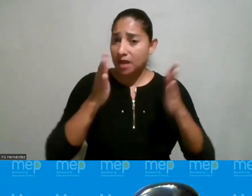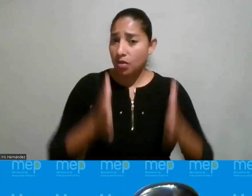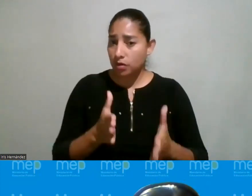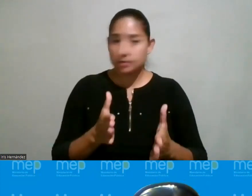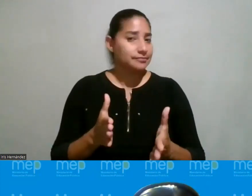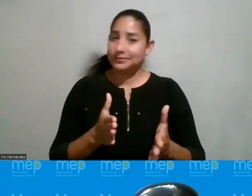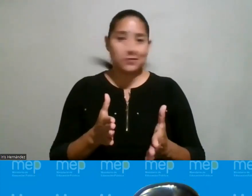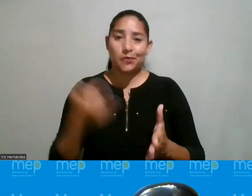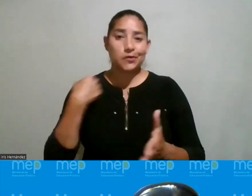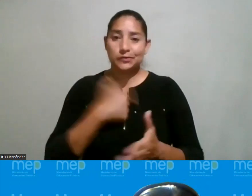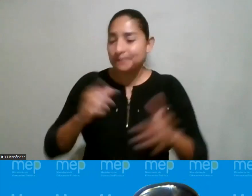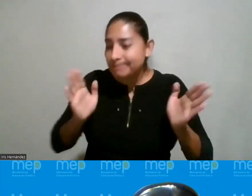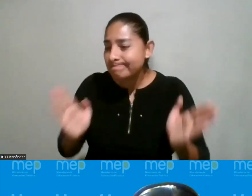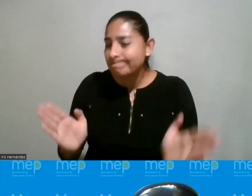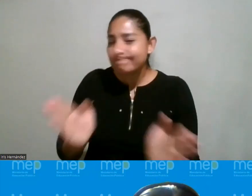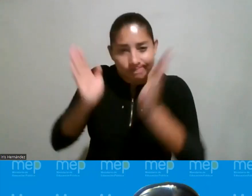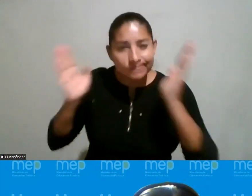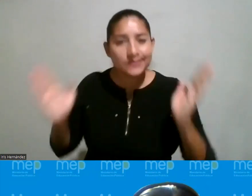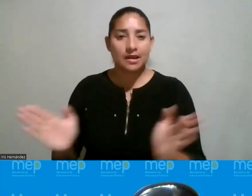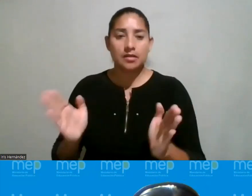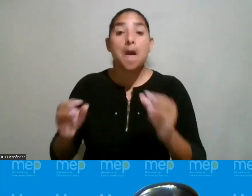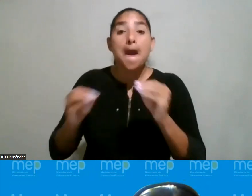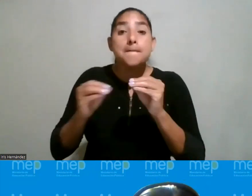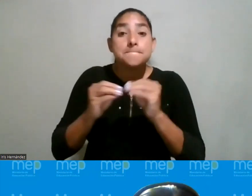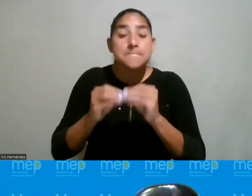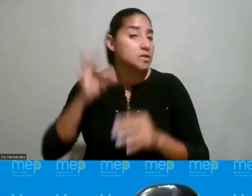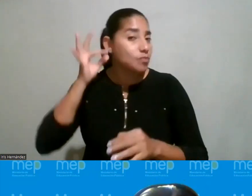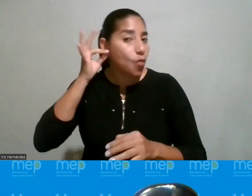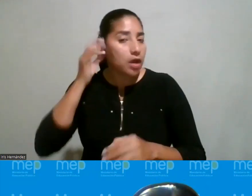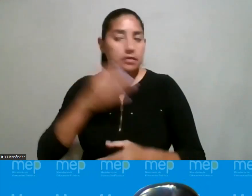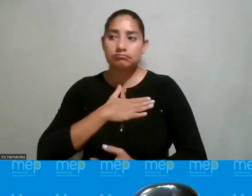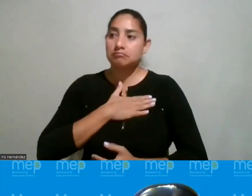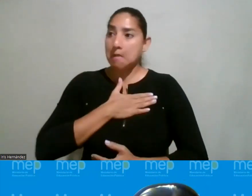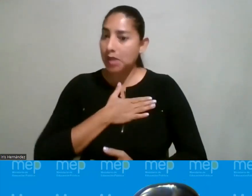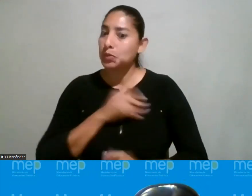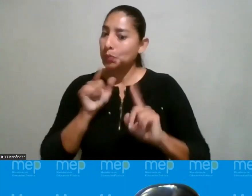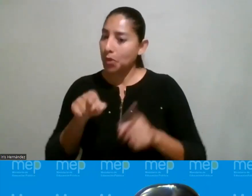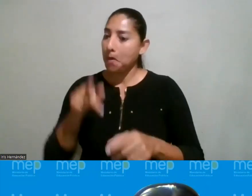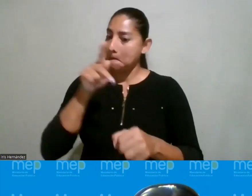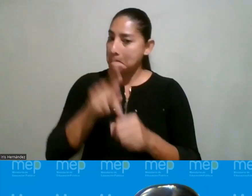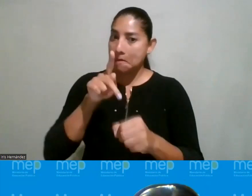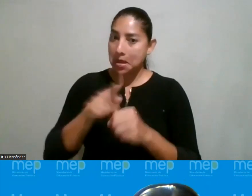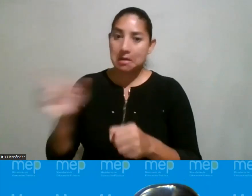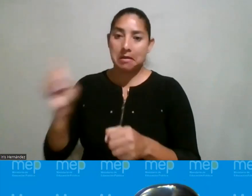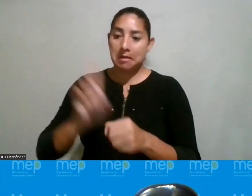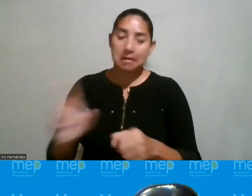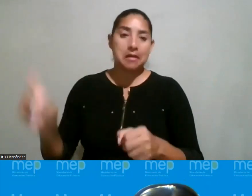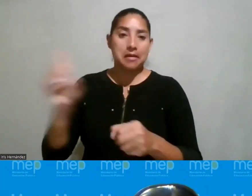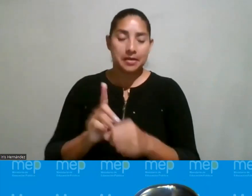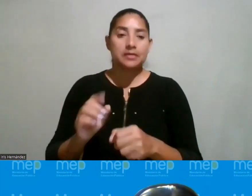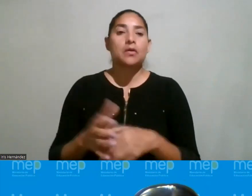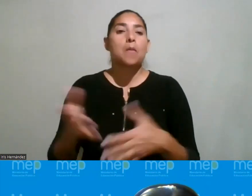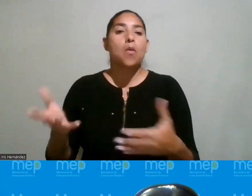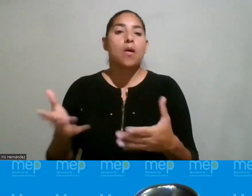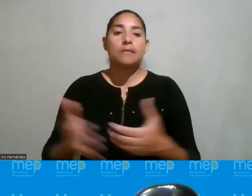estamos promoviendo que más mujeres se vean motivadas se vean como le digo